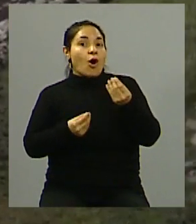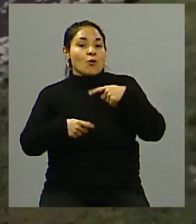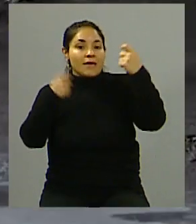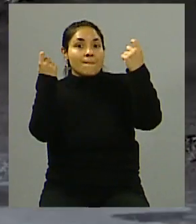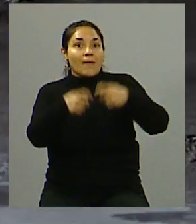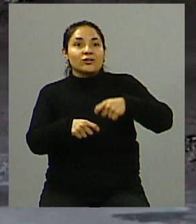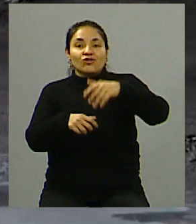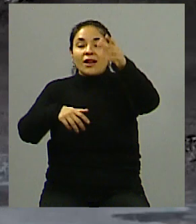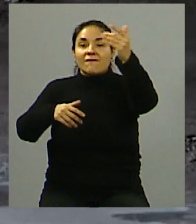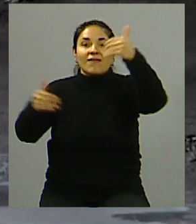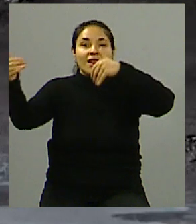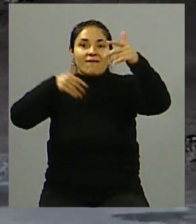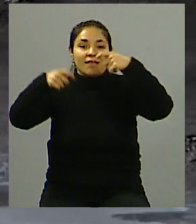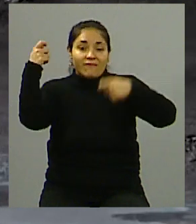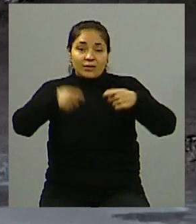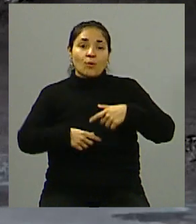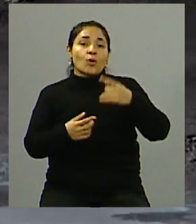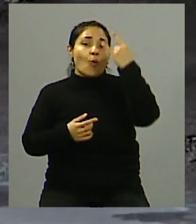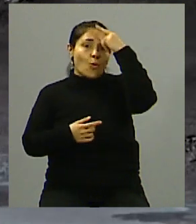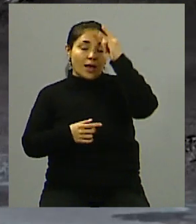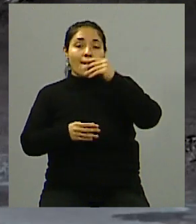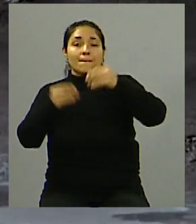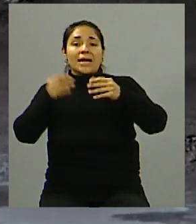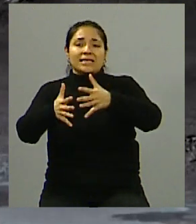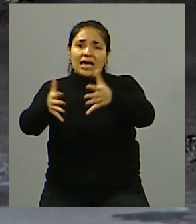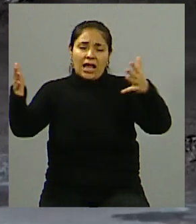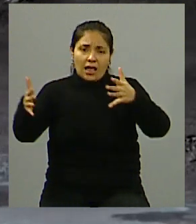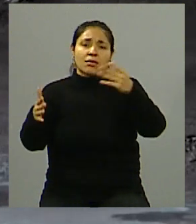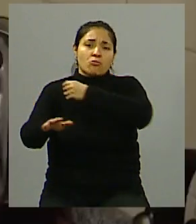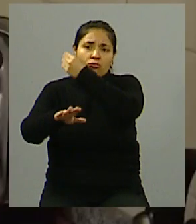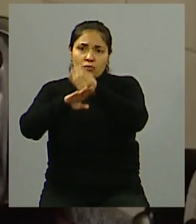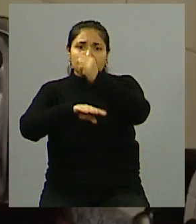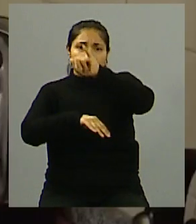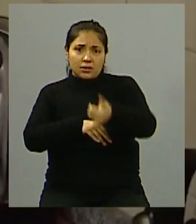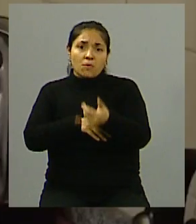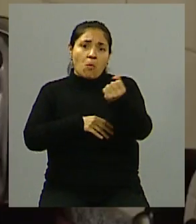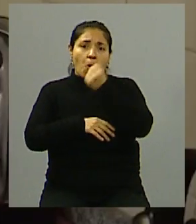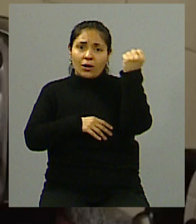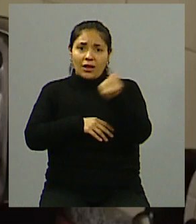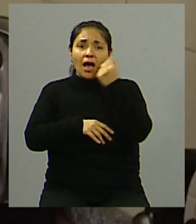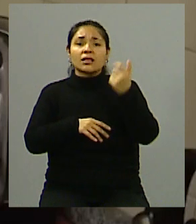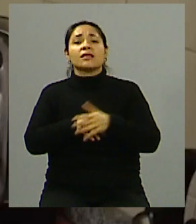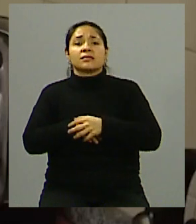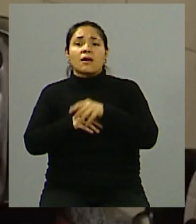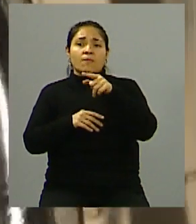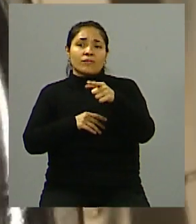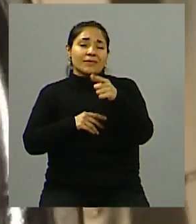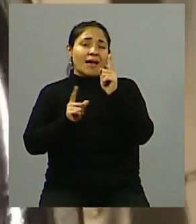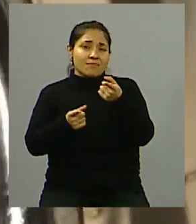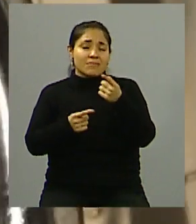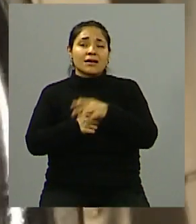los últimos años en Uruguay han venido a instalarse empresas muy importantes que muchas veces también han hecho un uso